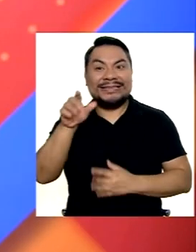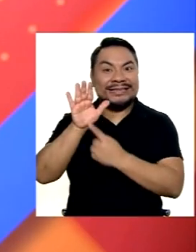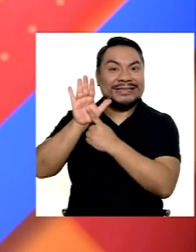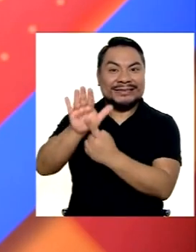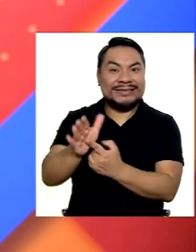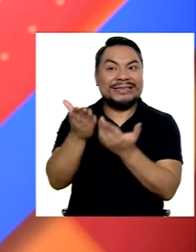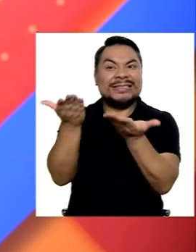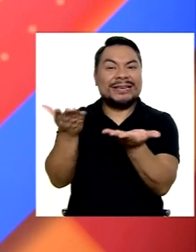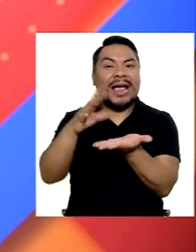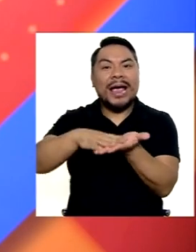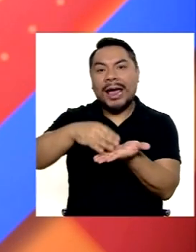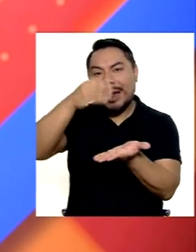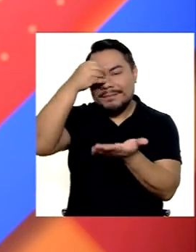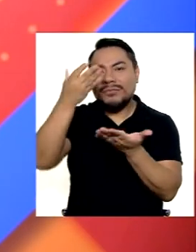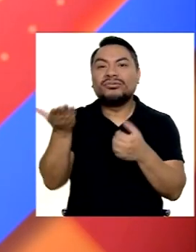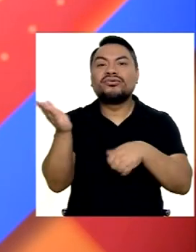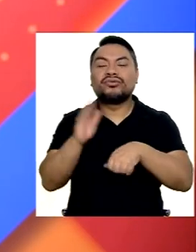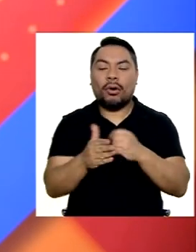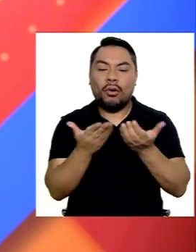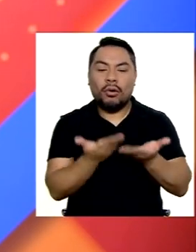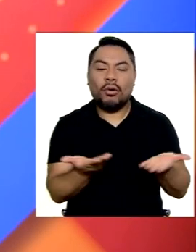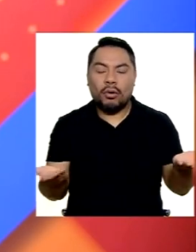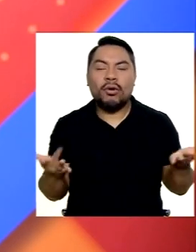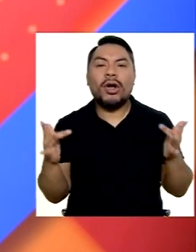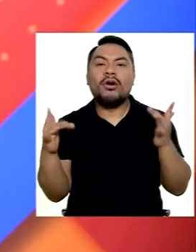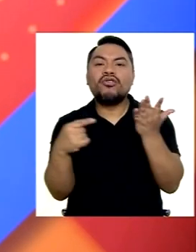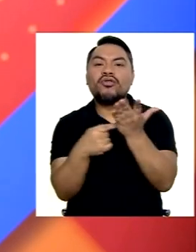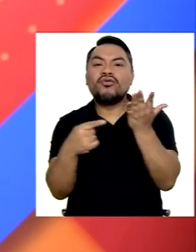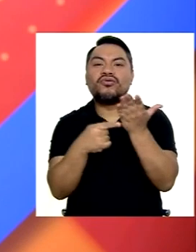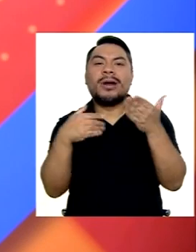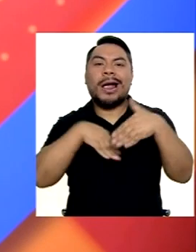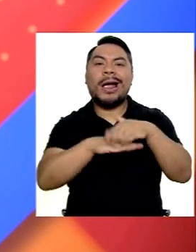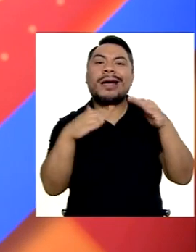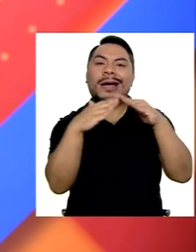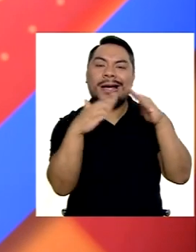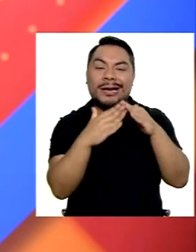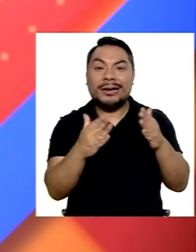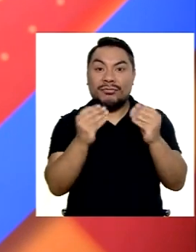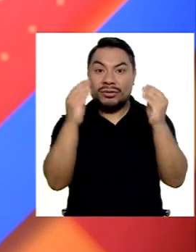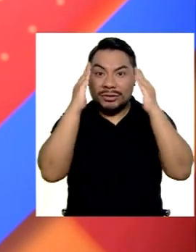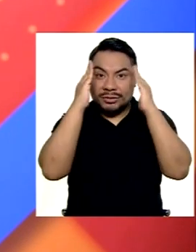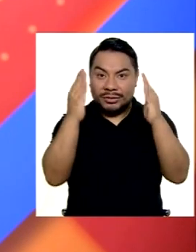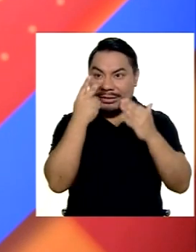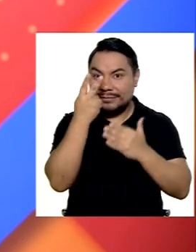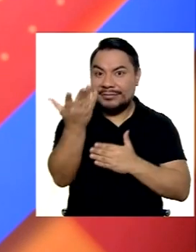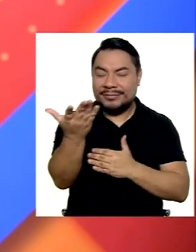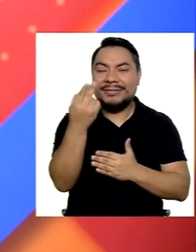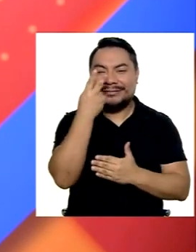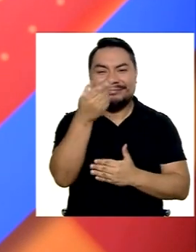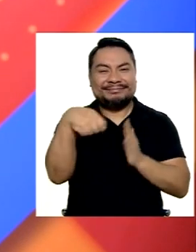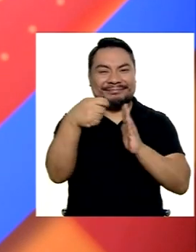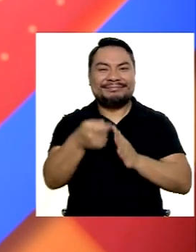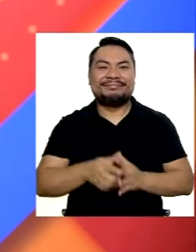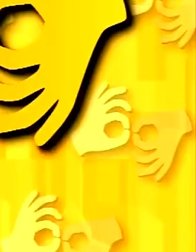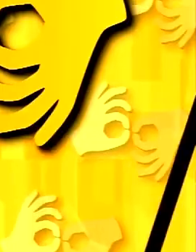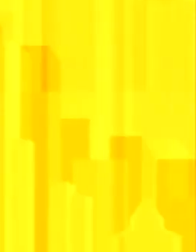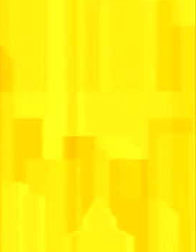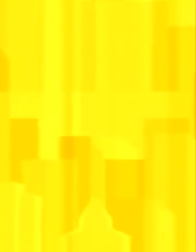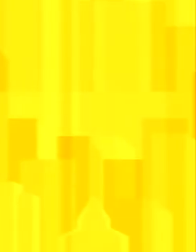siguiente secuencia Aprenderemos Sobre los objetos Electrónicos Del hogar Así que Mucha atención A lo que sigue Vamos con el video